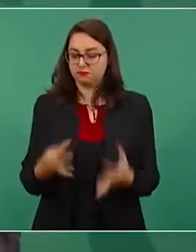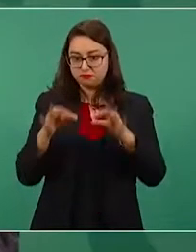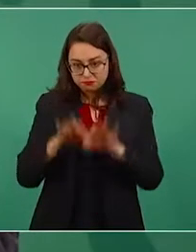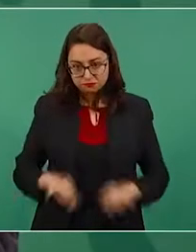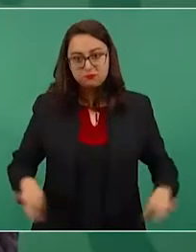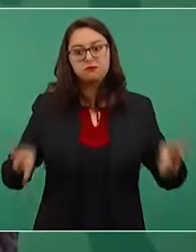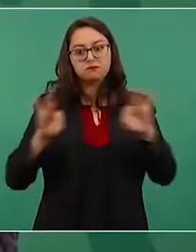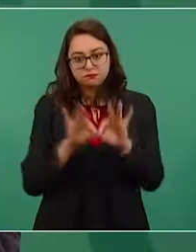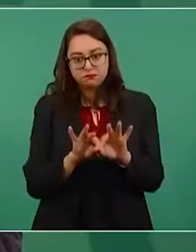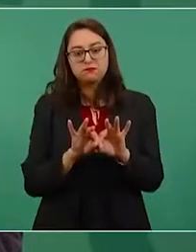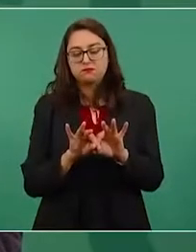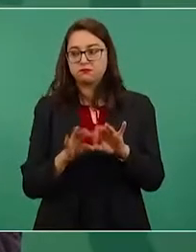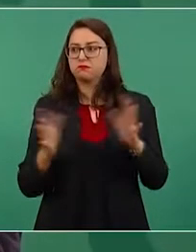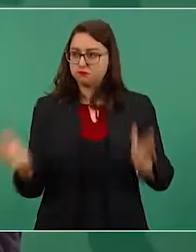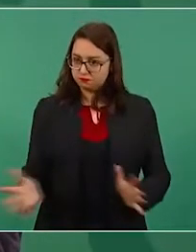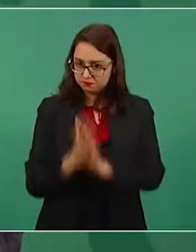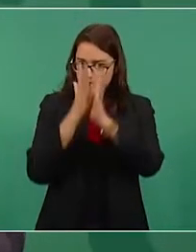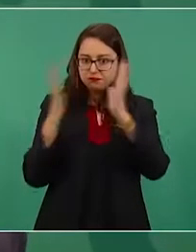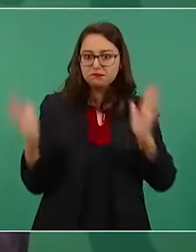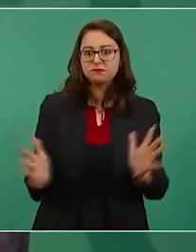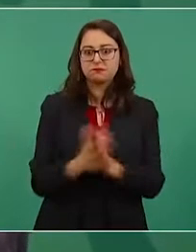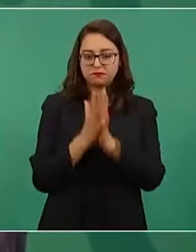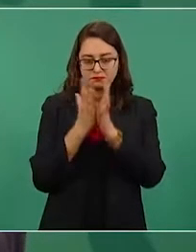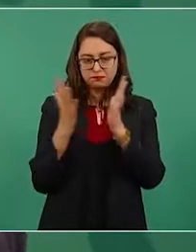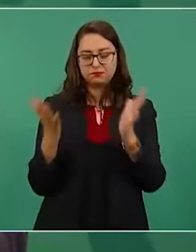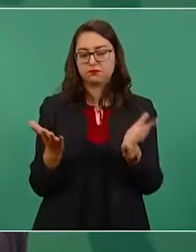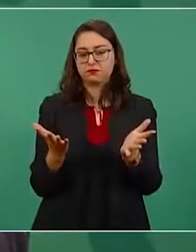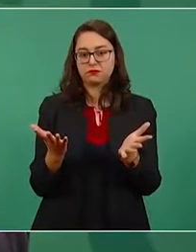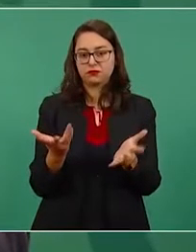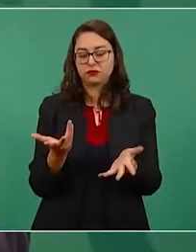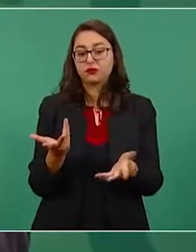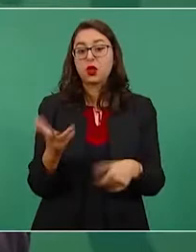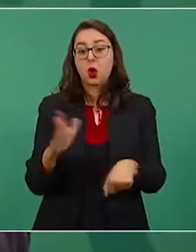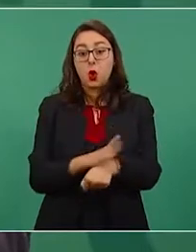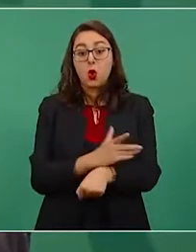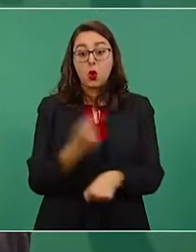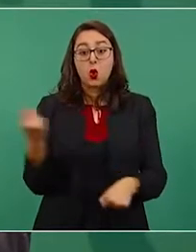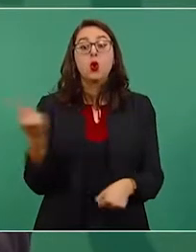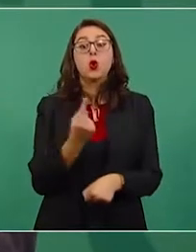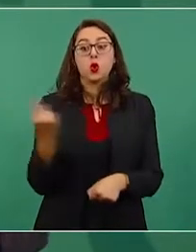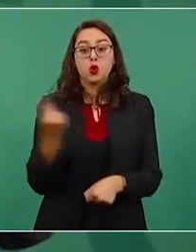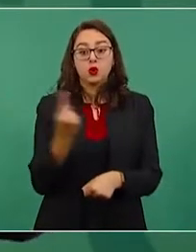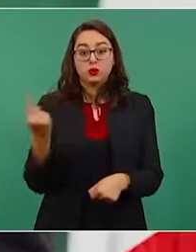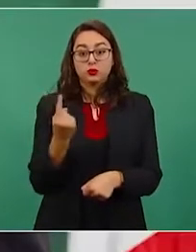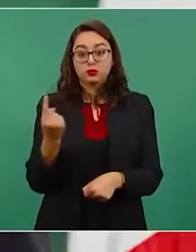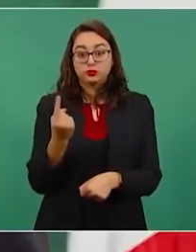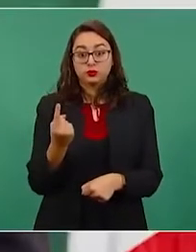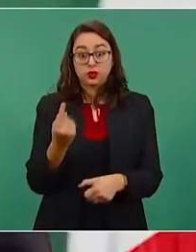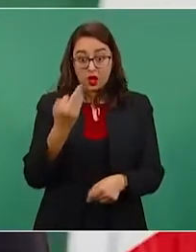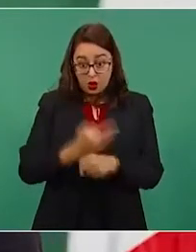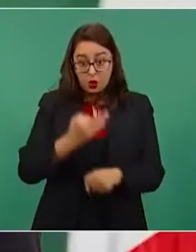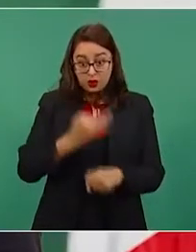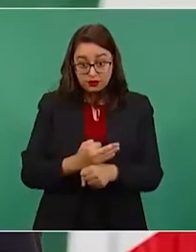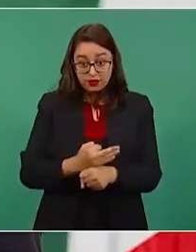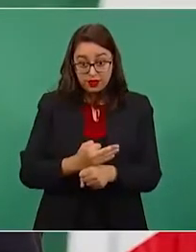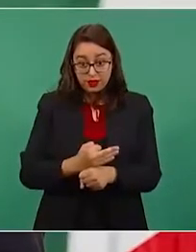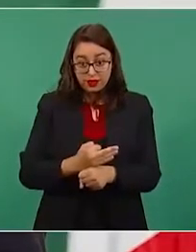porque no sólo es aplicarlo ahora,